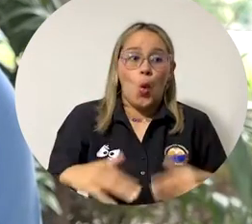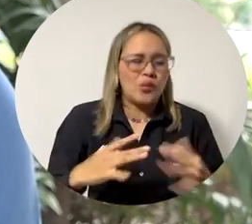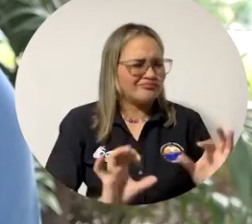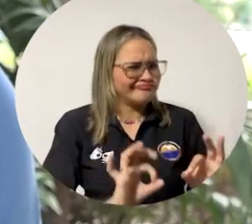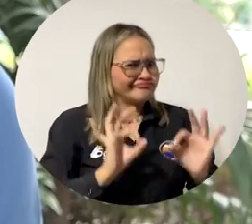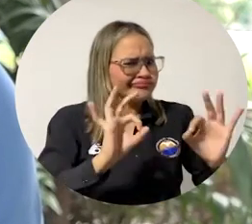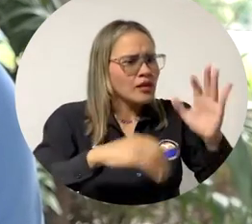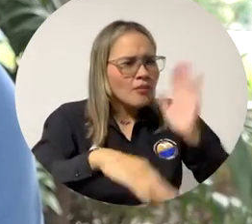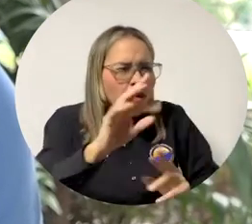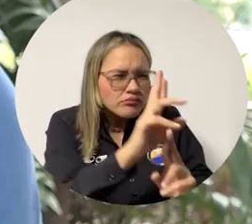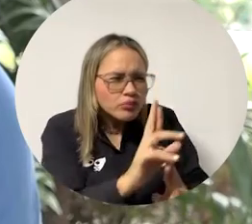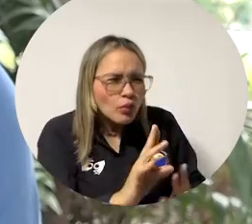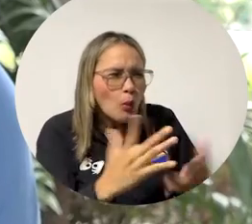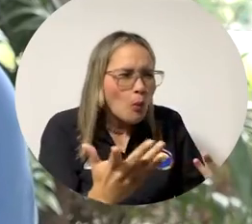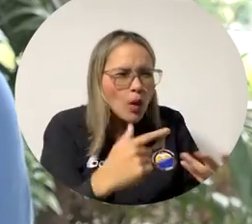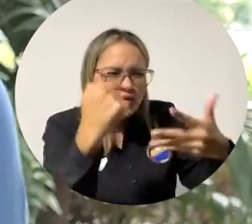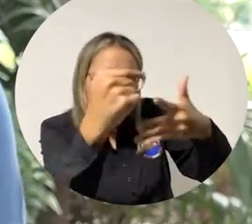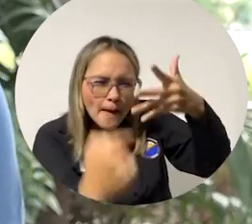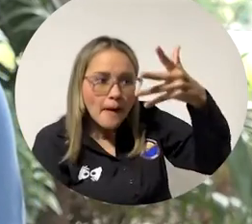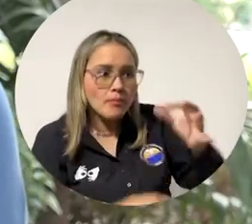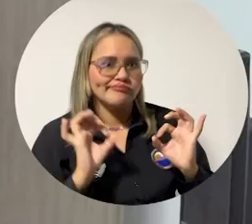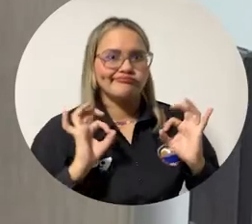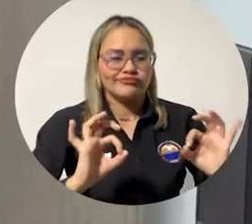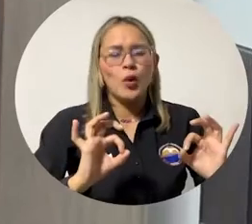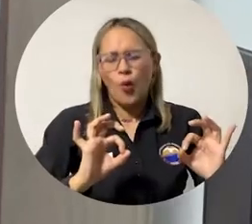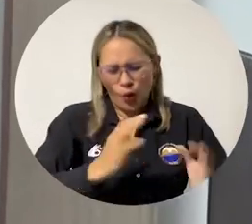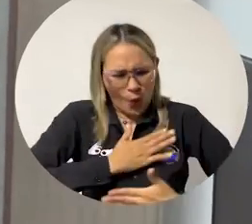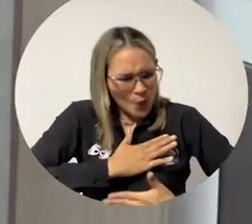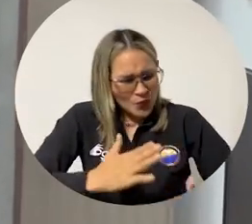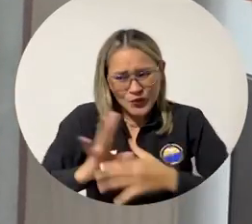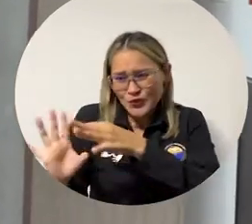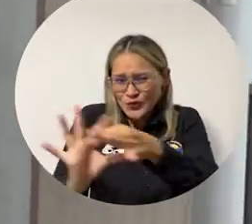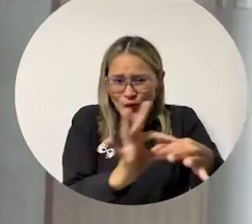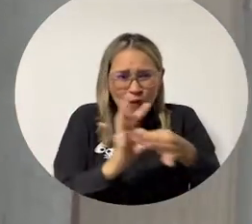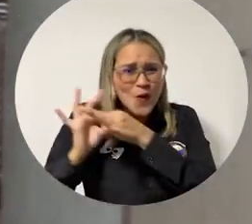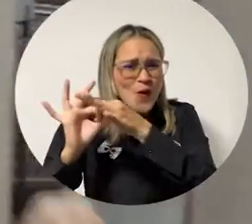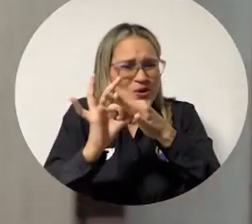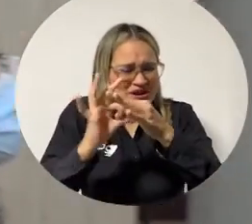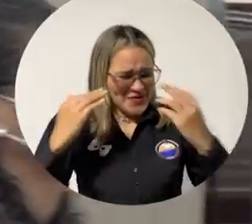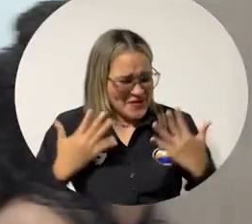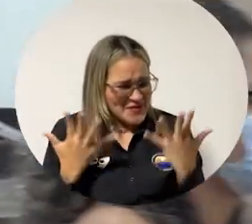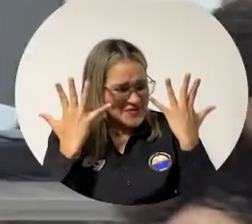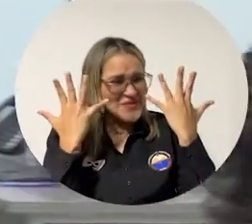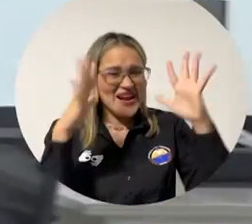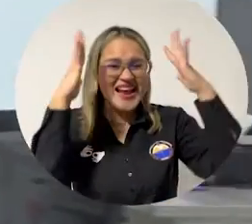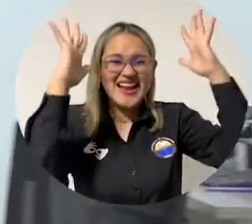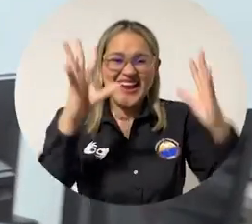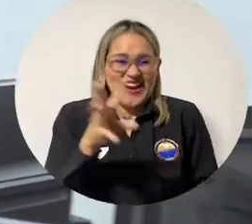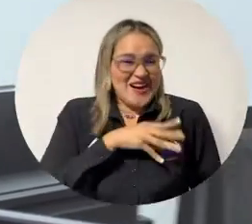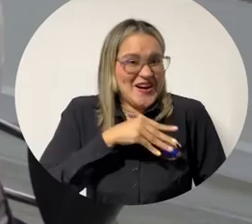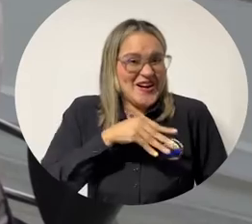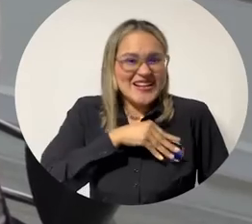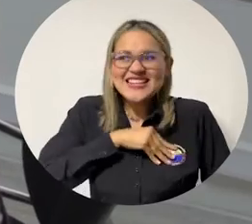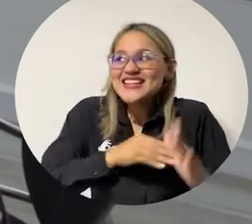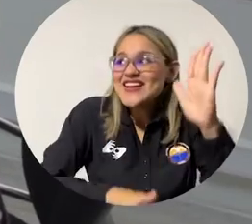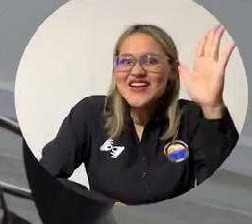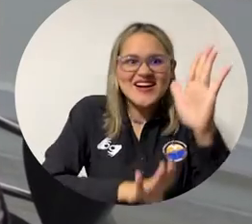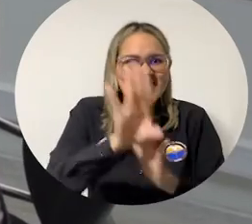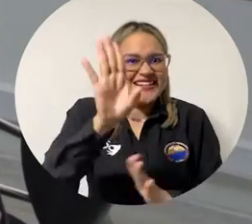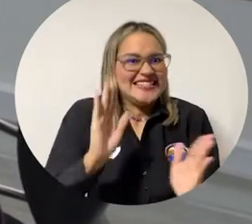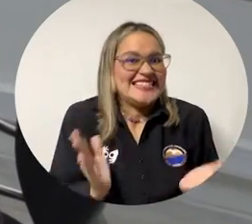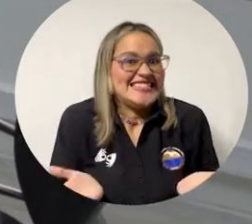excelentes resultados que viene presentando en su administración. Desde APU nos unimos y celebramos este éxito, este